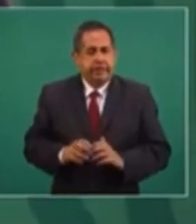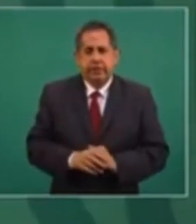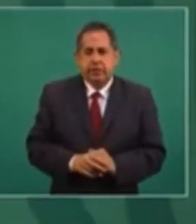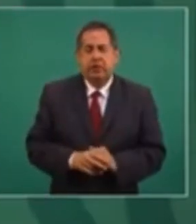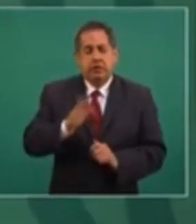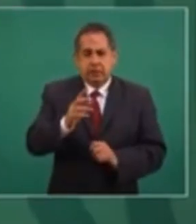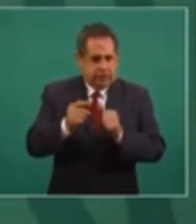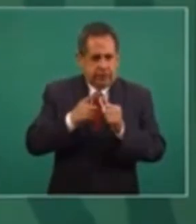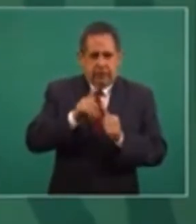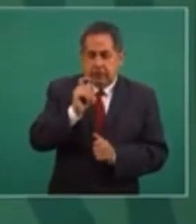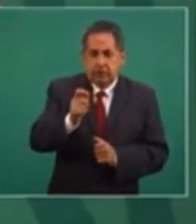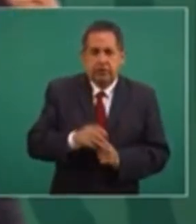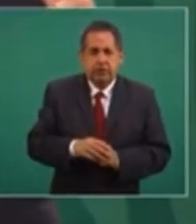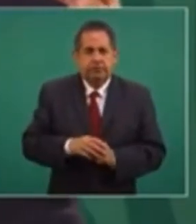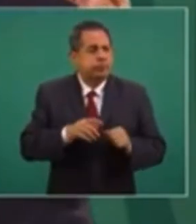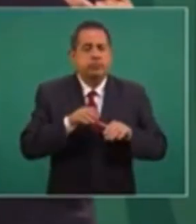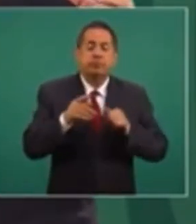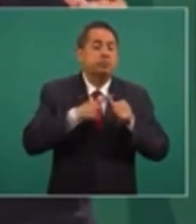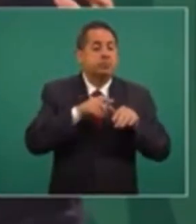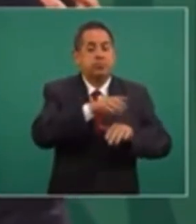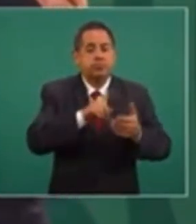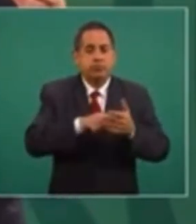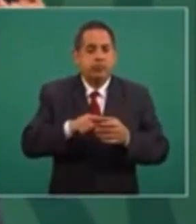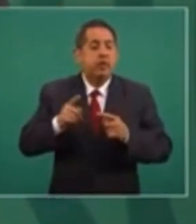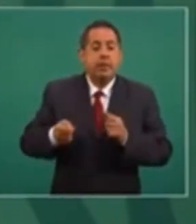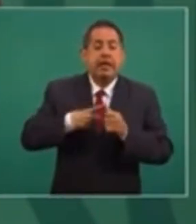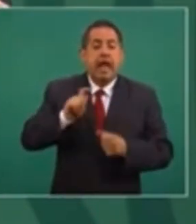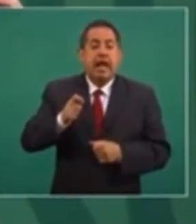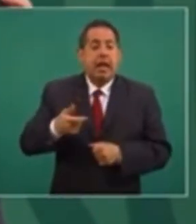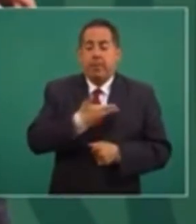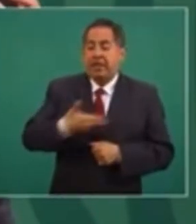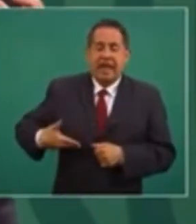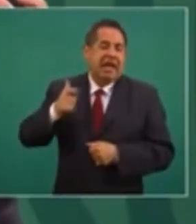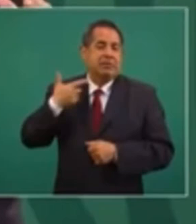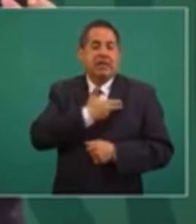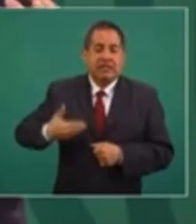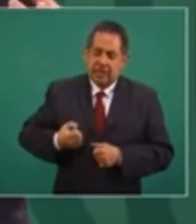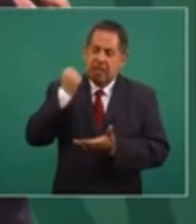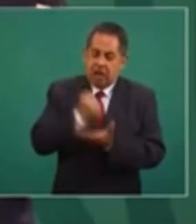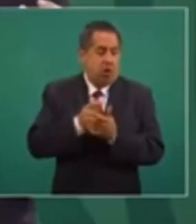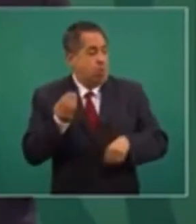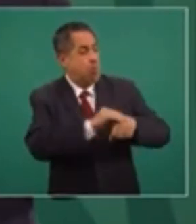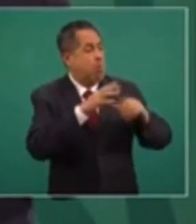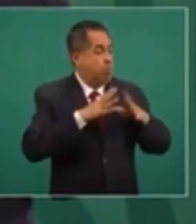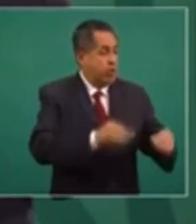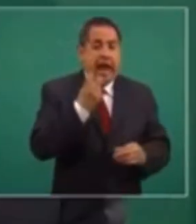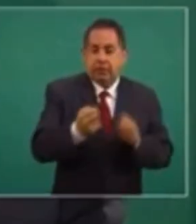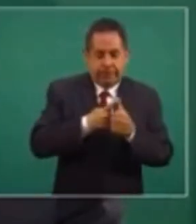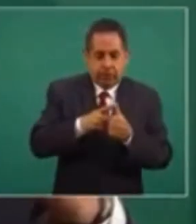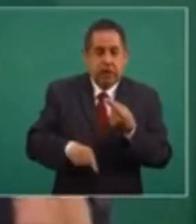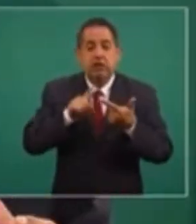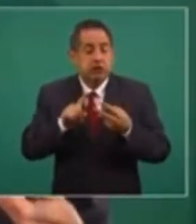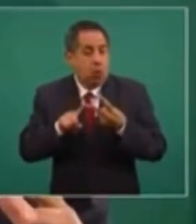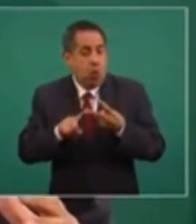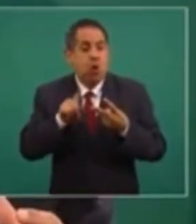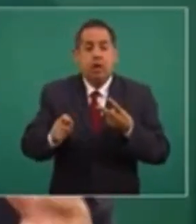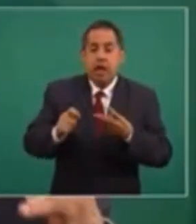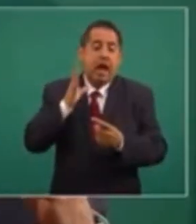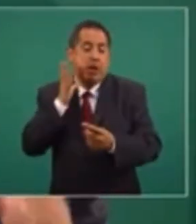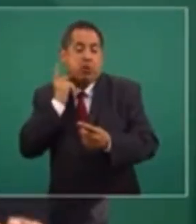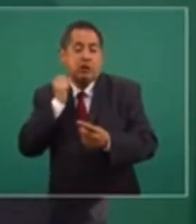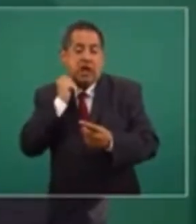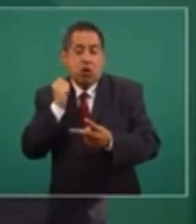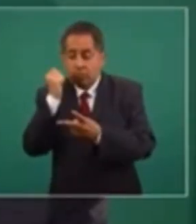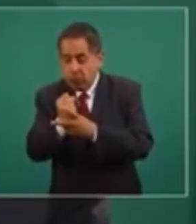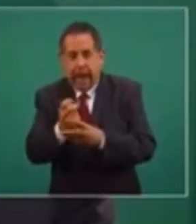Entonces, primero va ser todo lo relacionado con acuerdos del Ejecutivo, lo que no requiera reforma legal. Vamos a